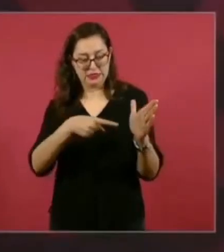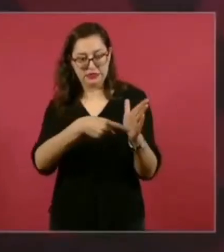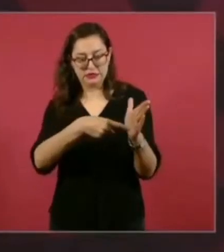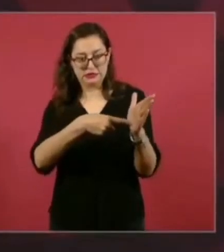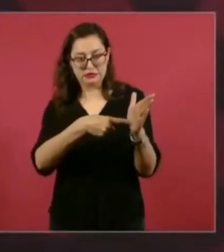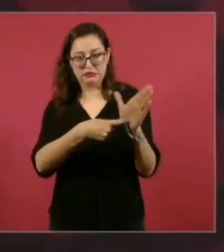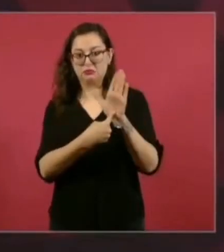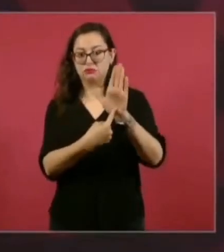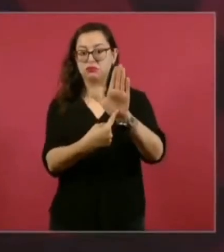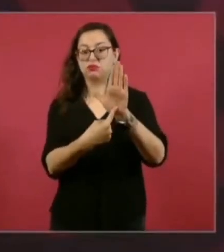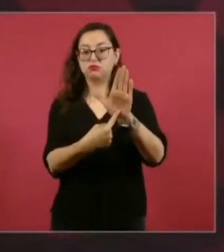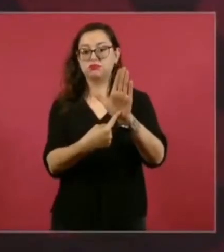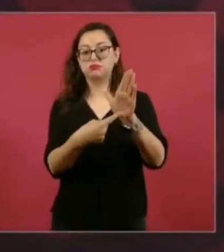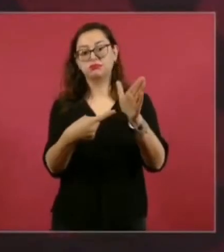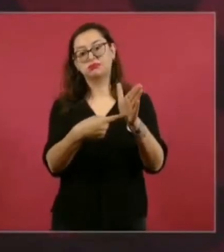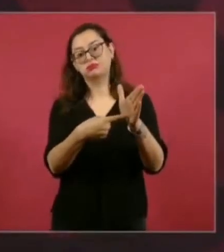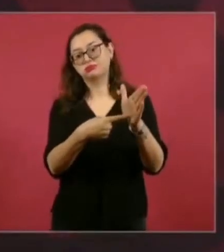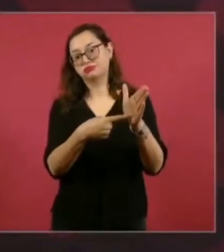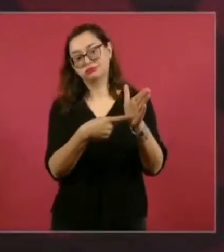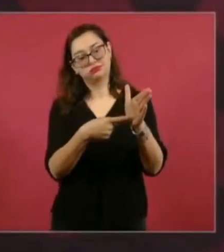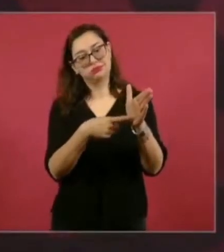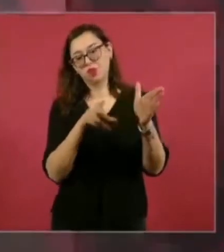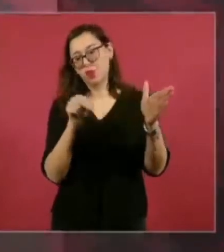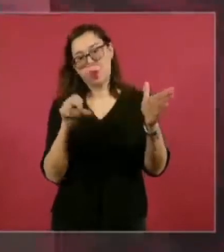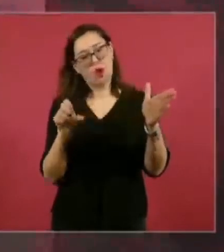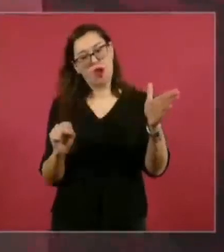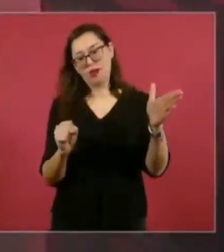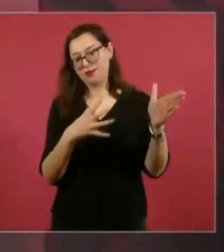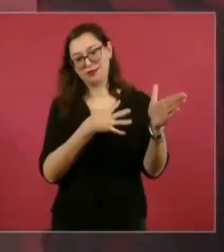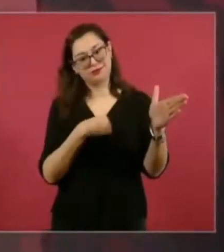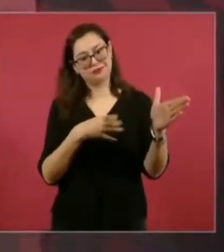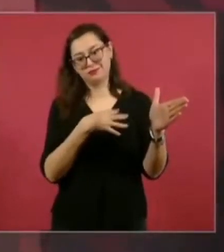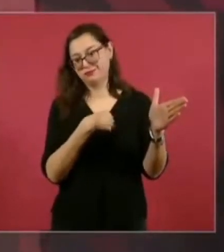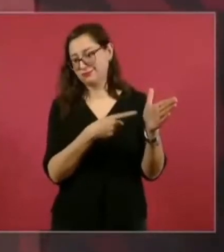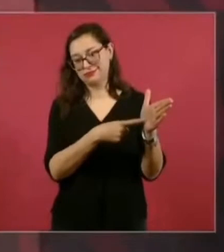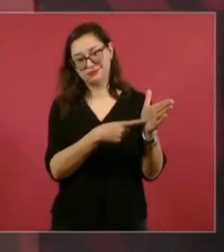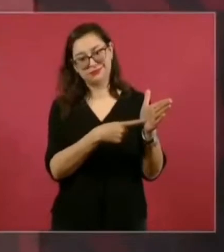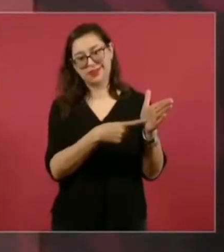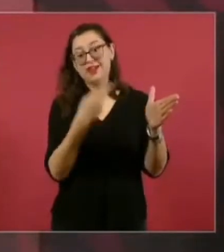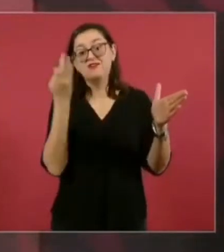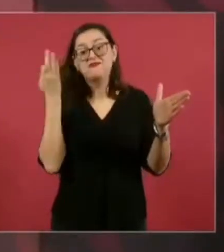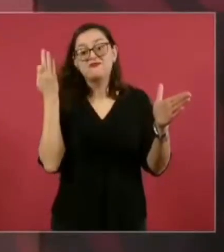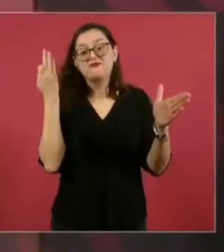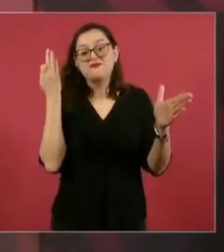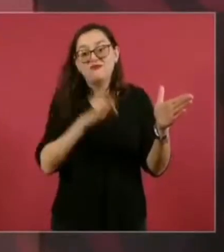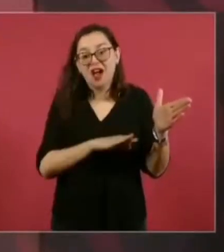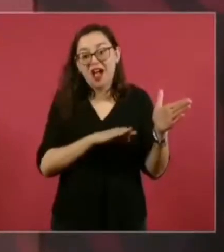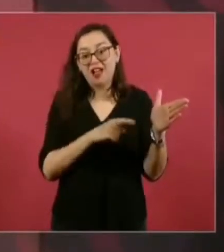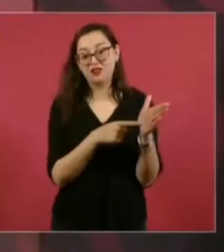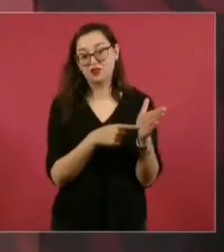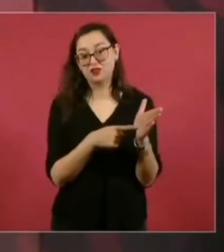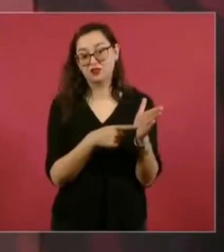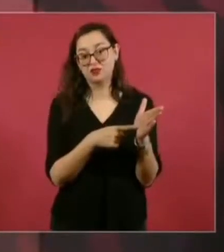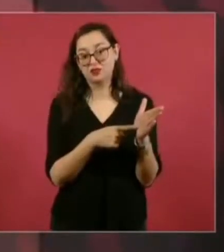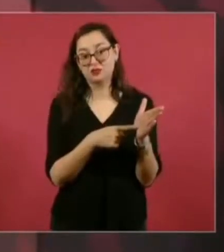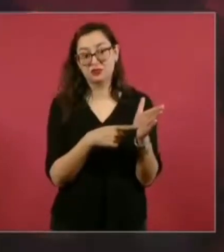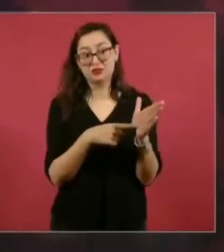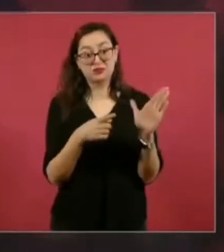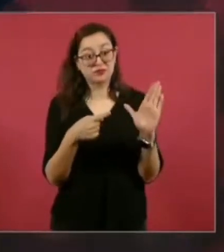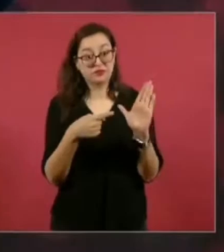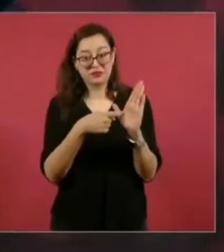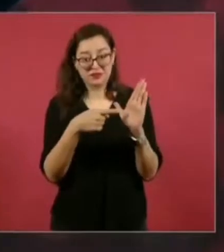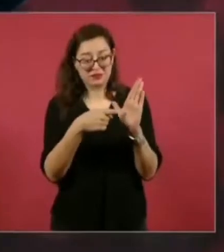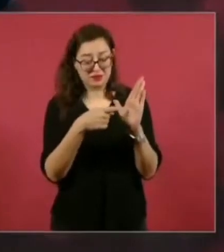crearon una cuenta falsa y además, como supuestamente está certificada, esto